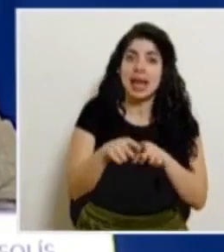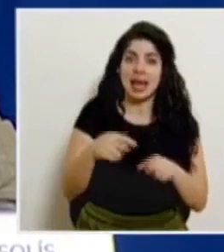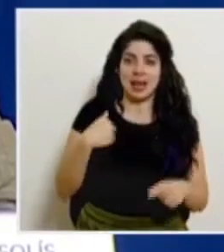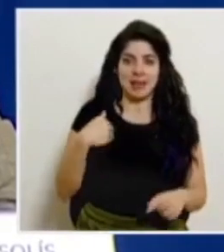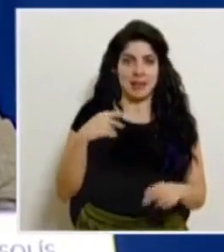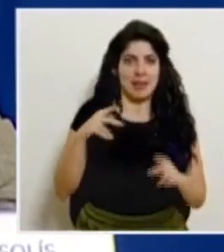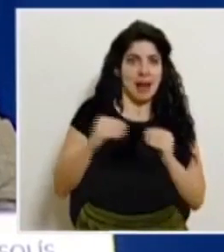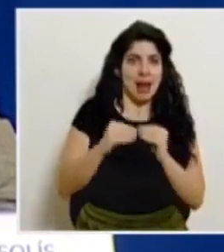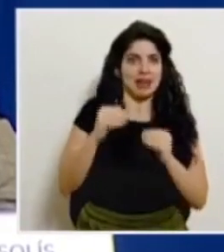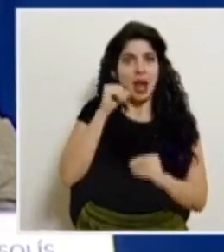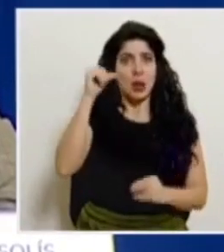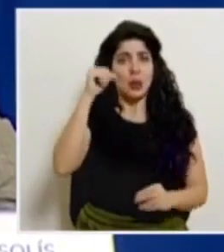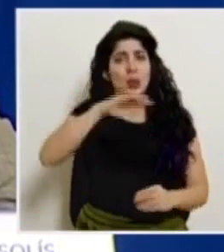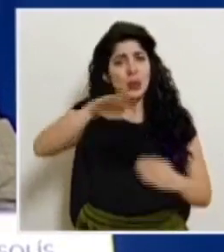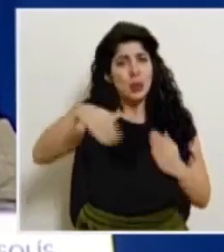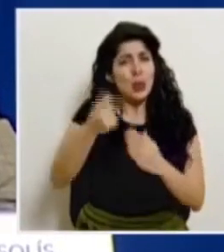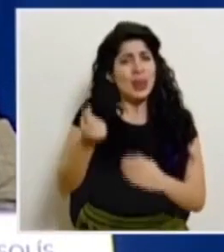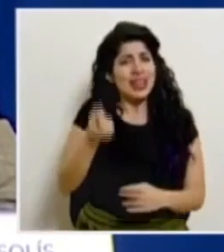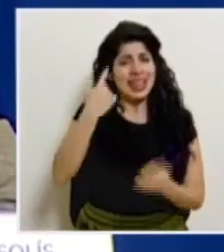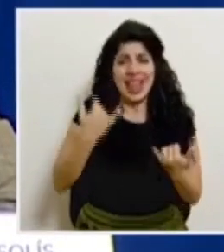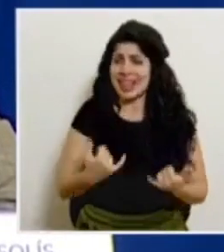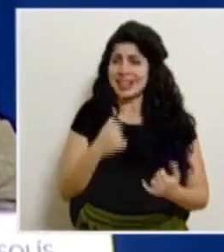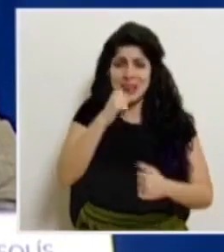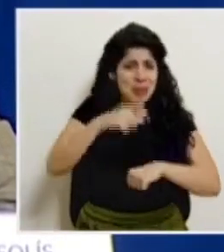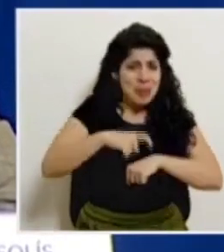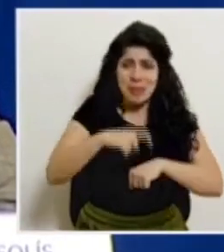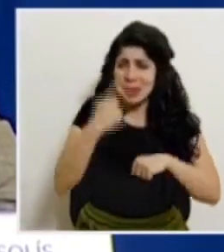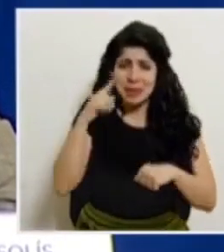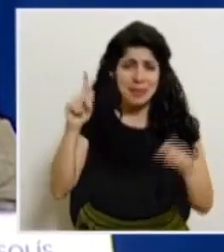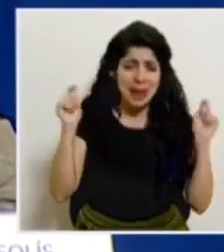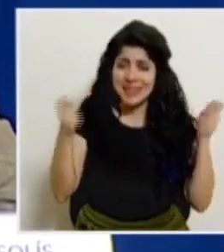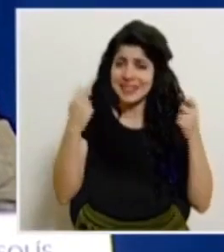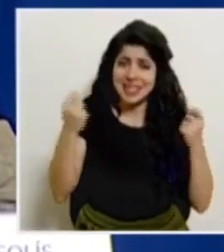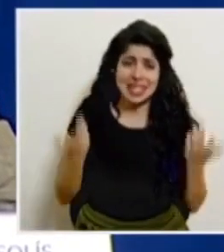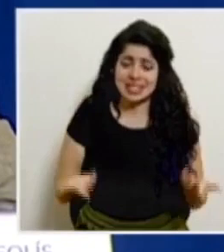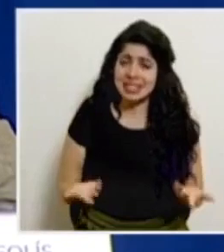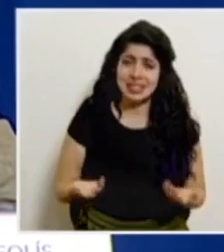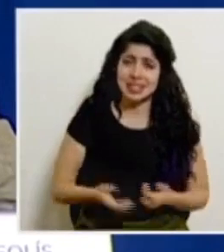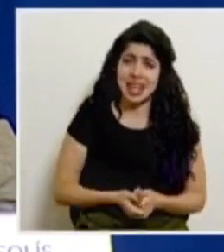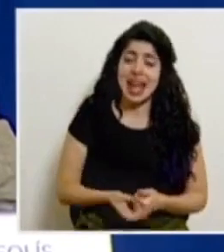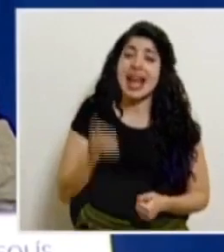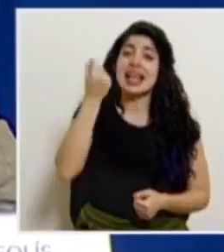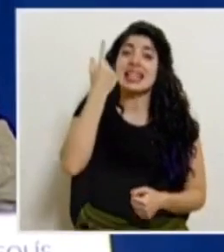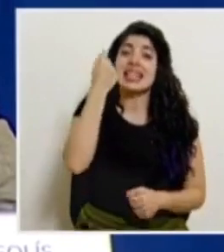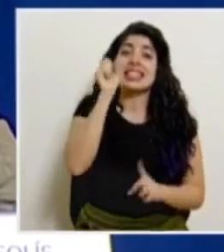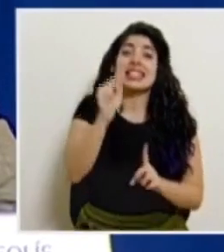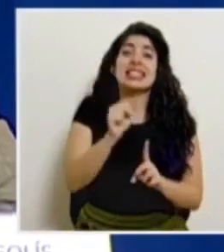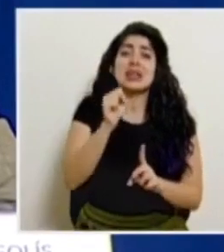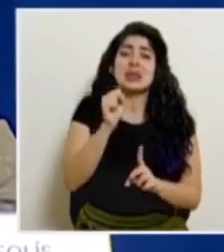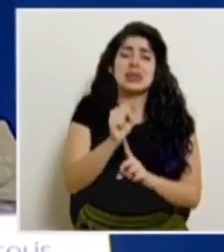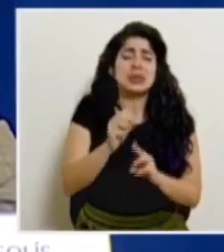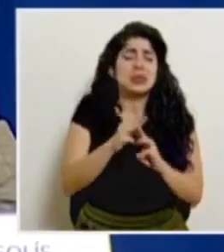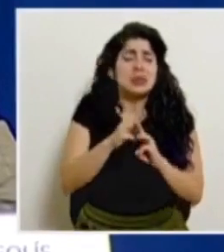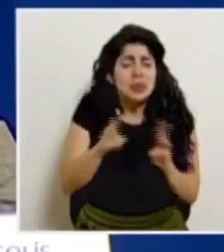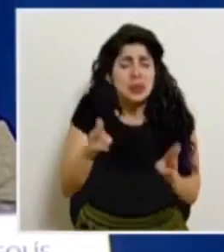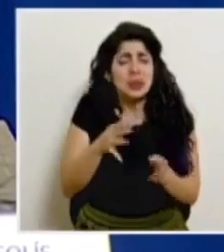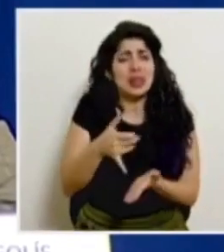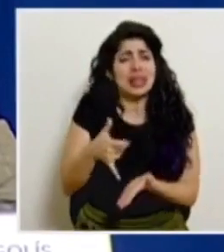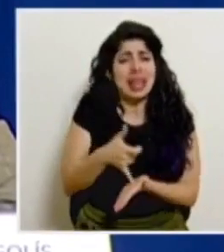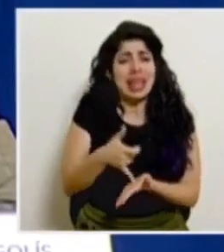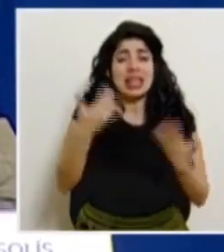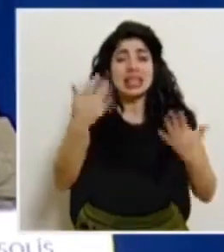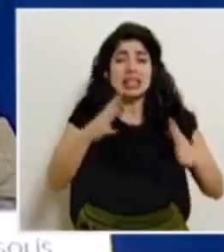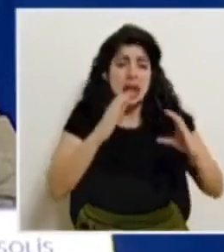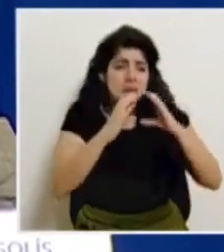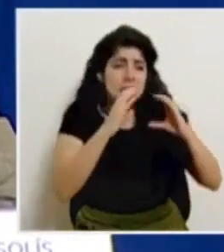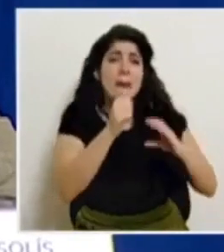somos más grandes entendamos que no es el momento para hacer fiesta entendamos que la situación es muy crítica hemos conversado con